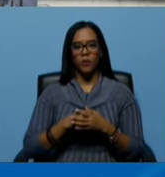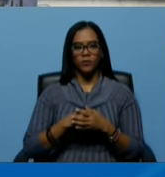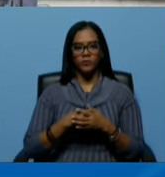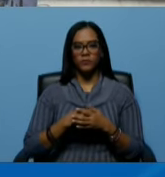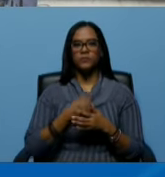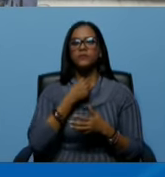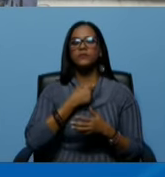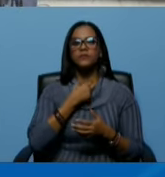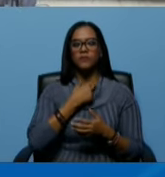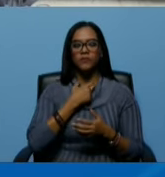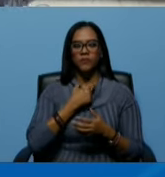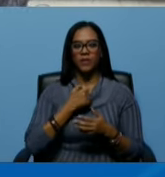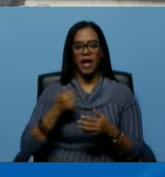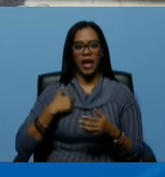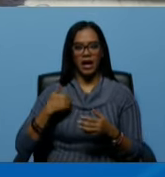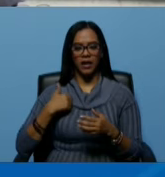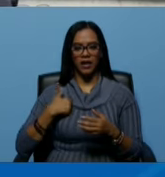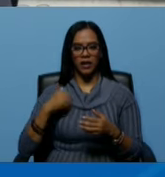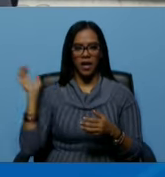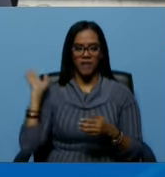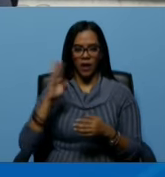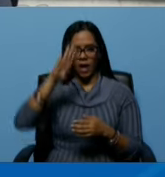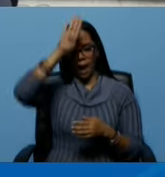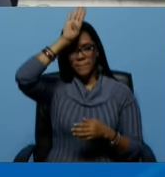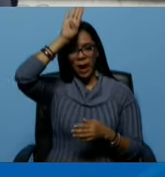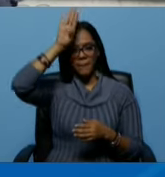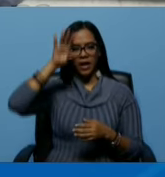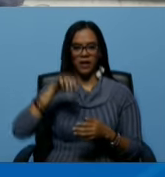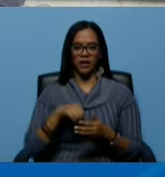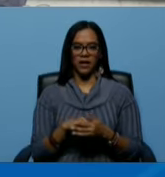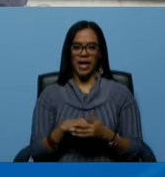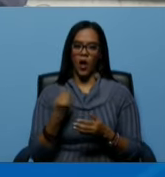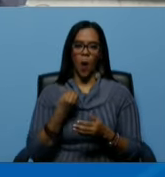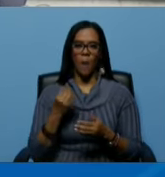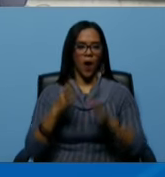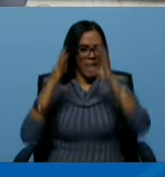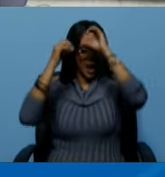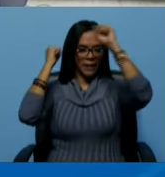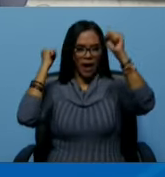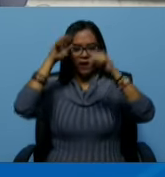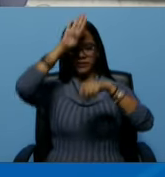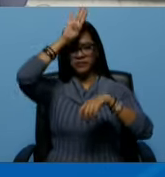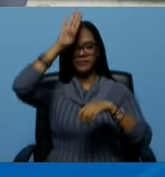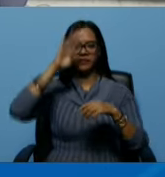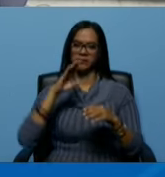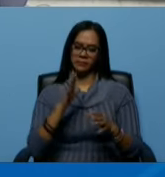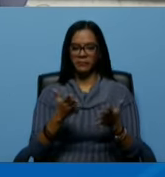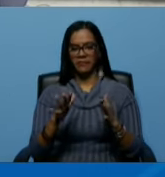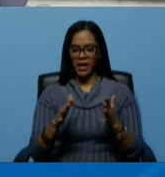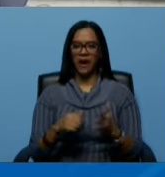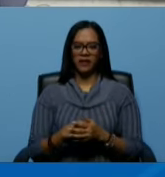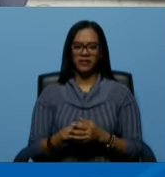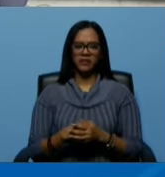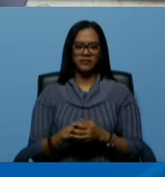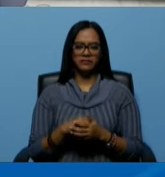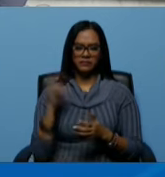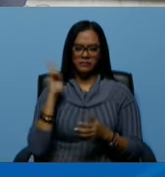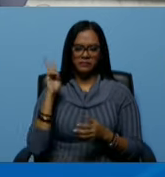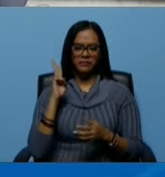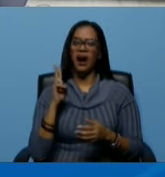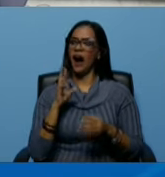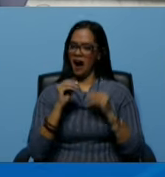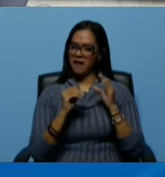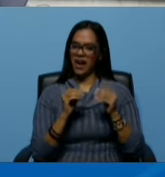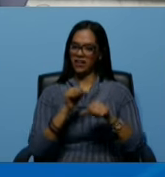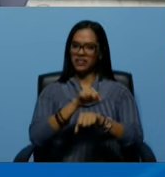que llegó a Venezuela enviado del papa es como el embajador del papa en Venezuela nuncio apostólico hablando de